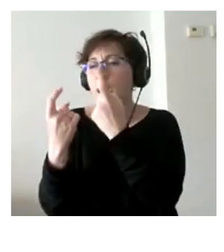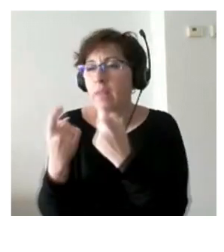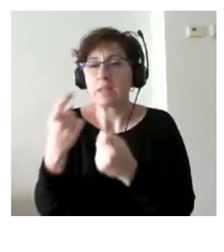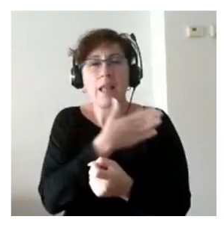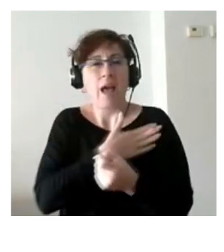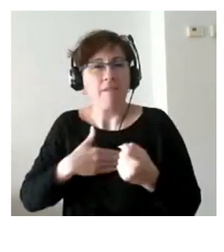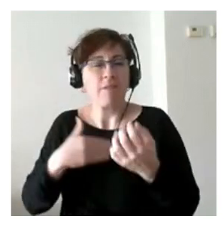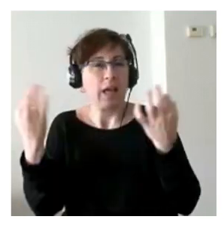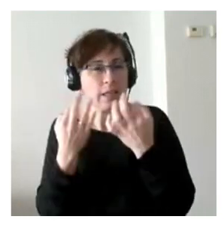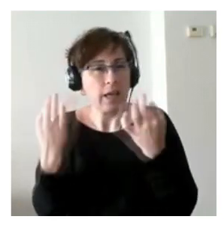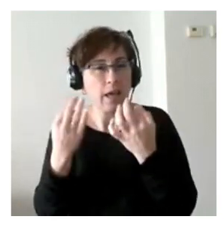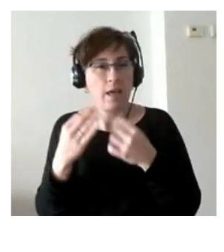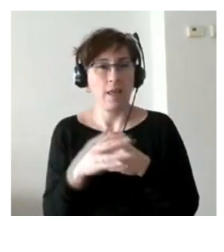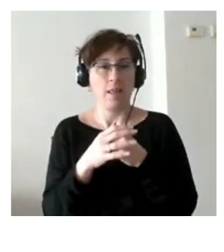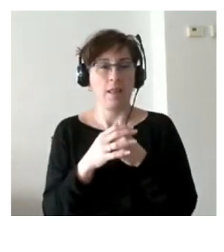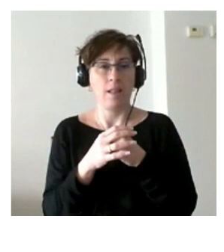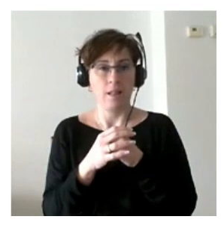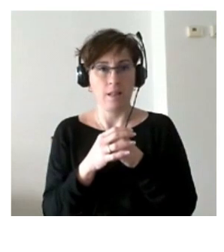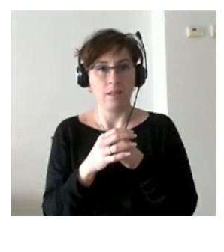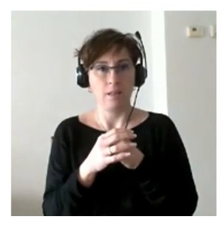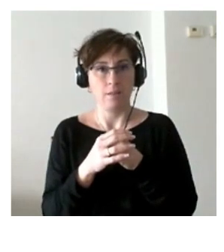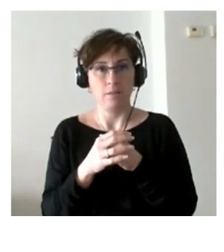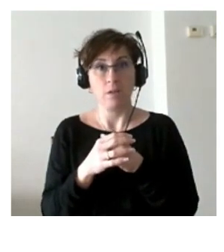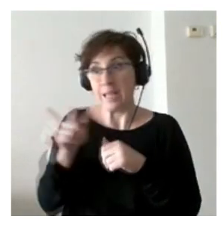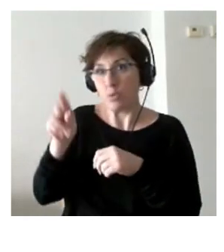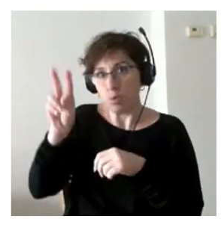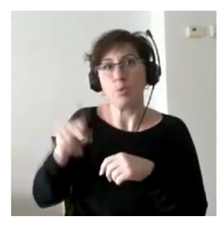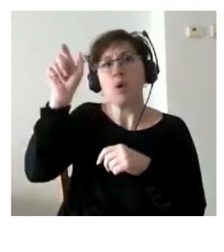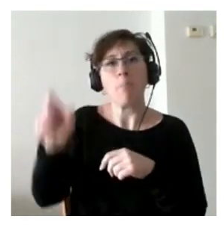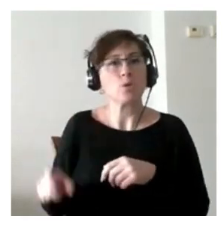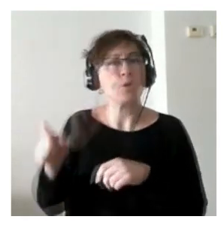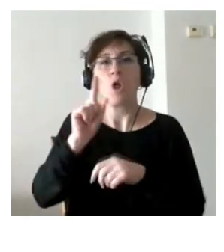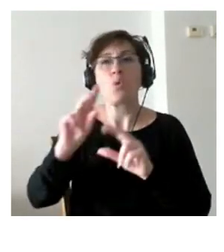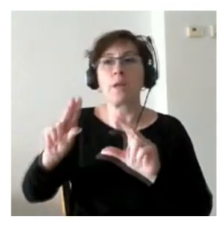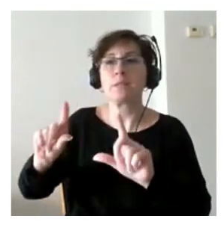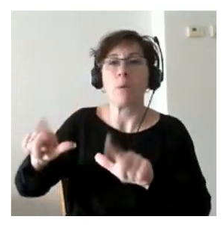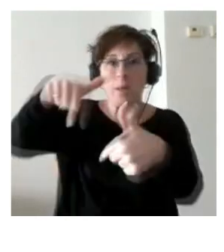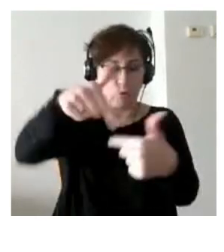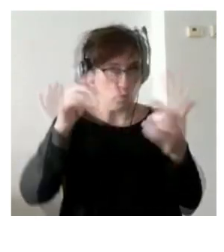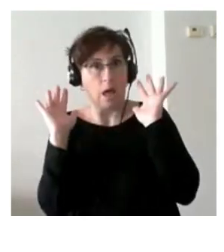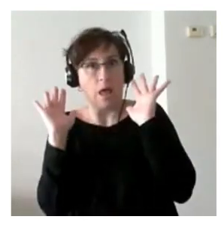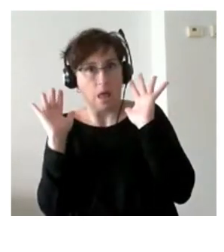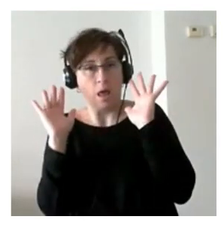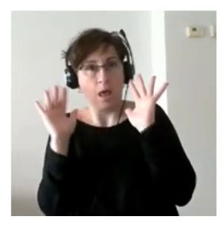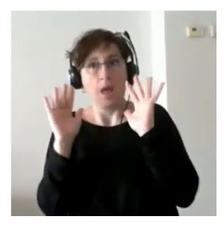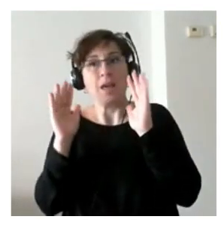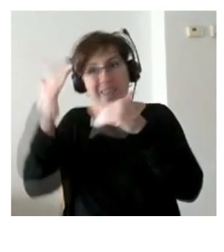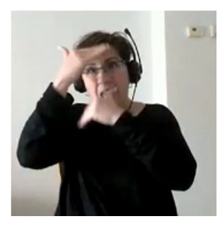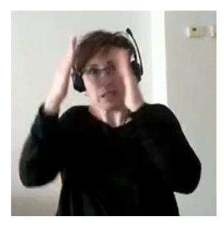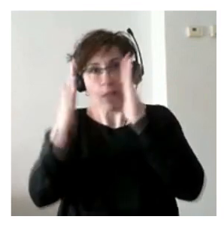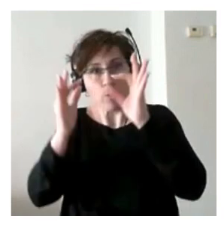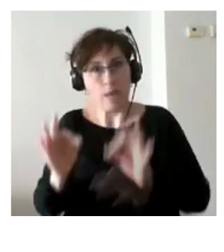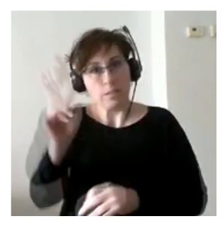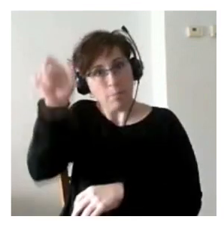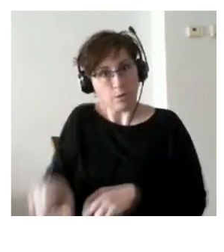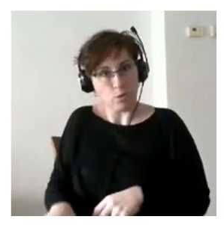le ha eres una persona en el mundo no eres un desecho humano le empiezan a tratar como persona como ser humano